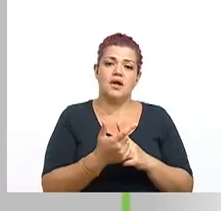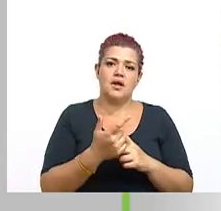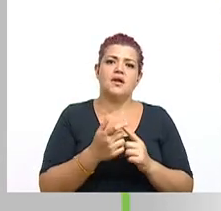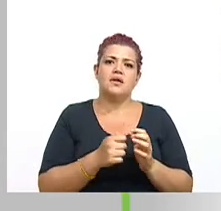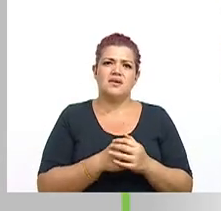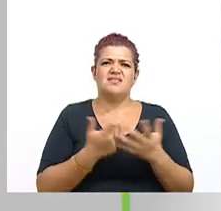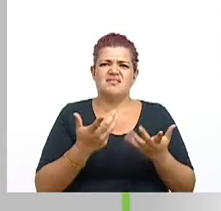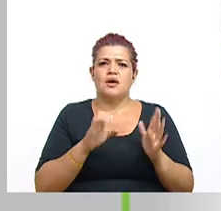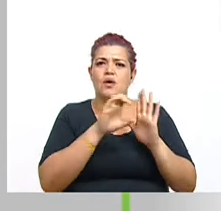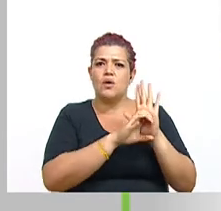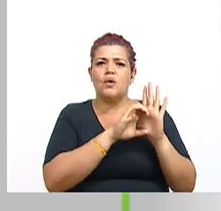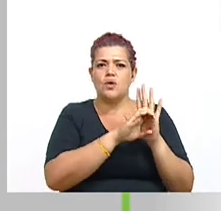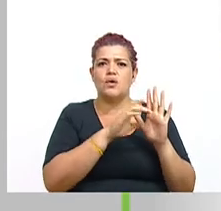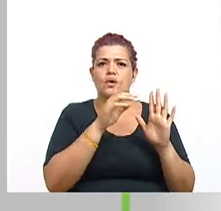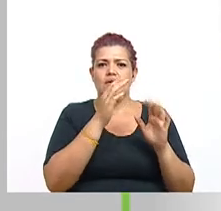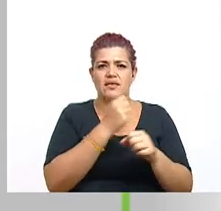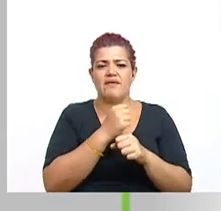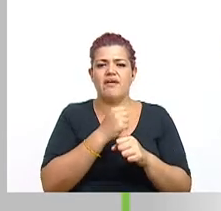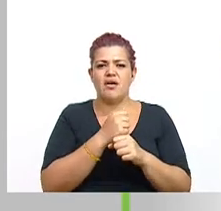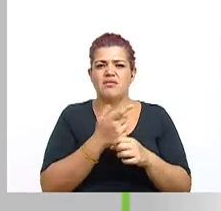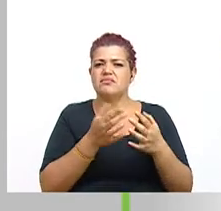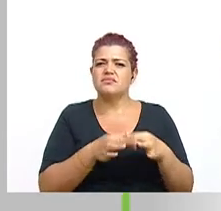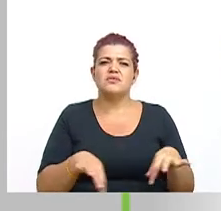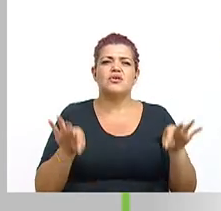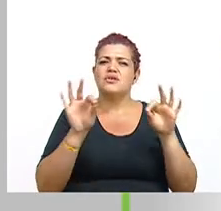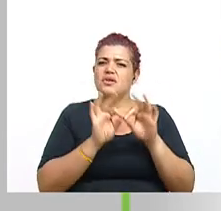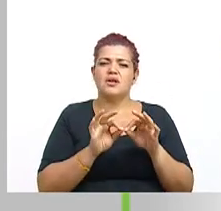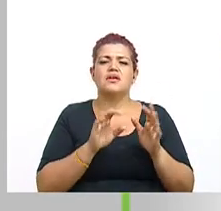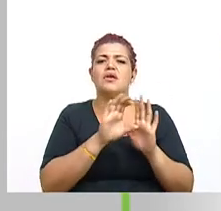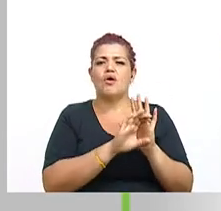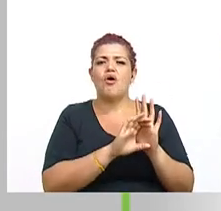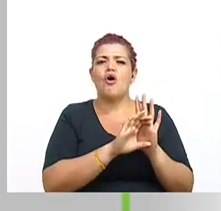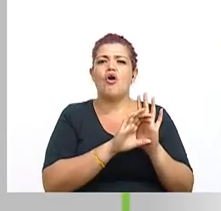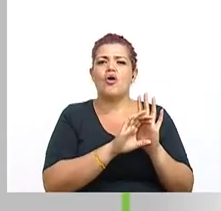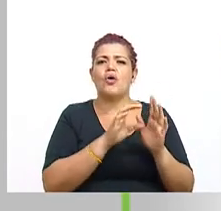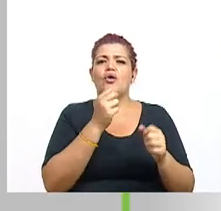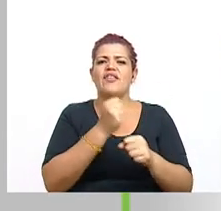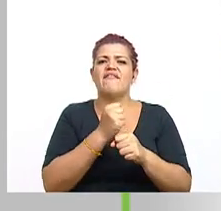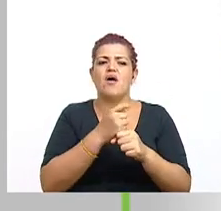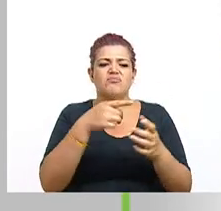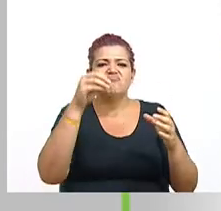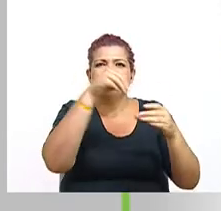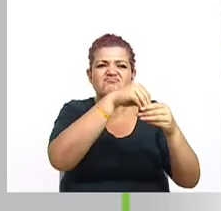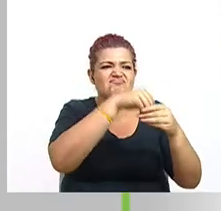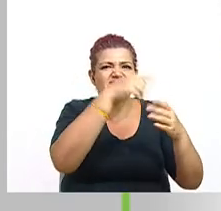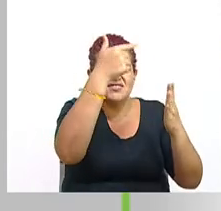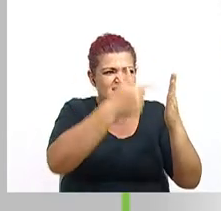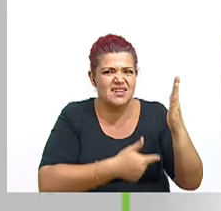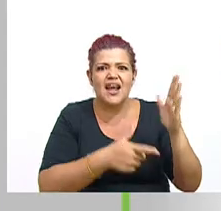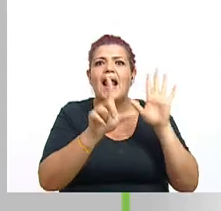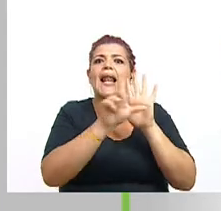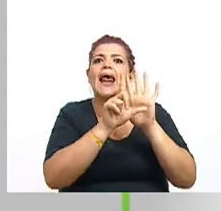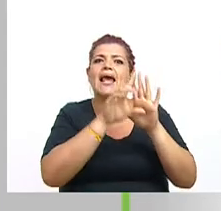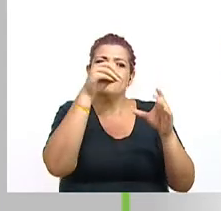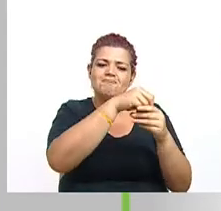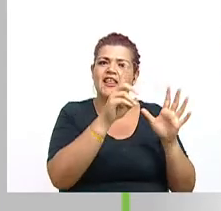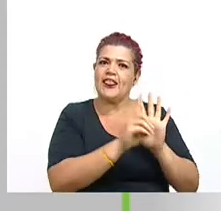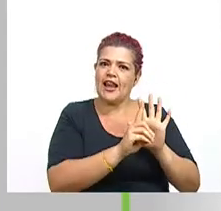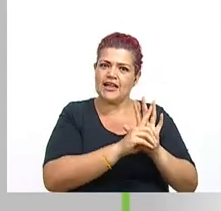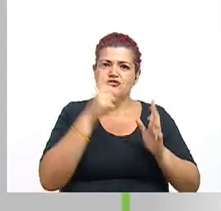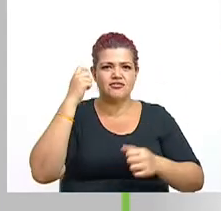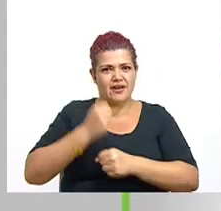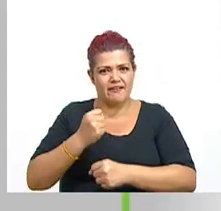aparece el Código de Trabajo. Qué importante el Código de Trabajo en la condición de vida de los